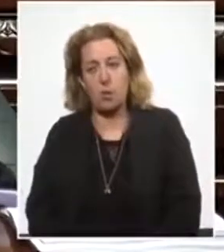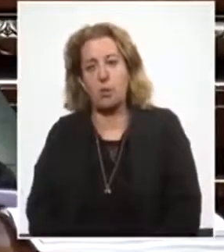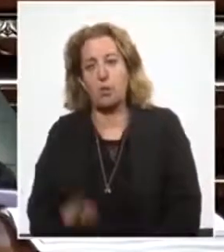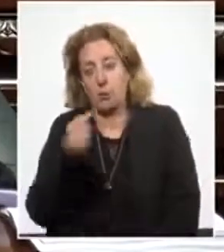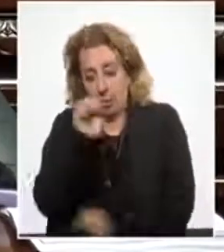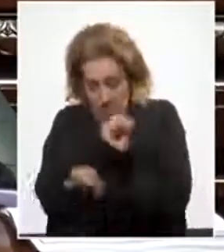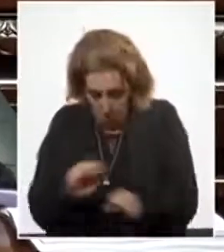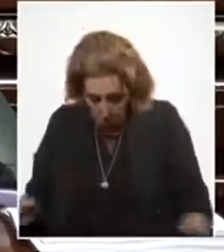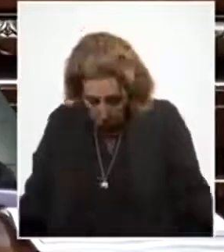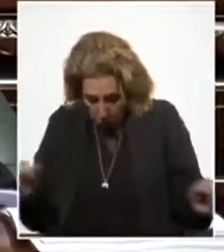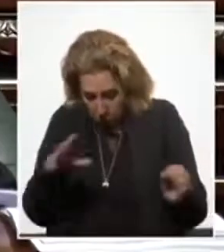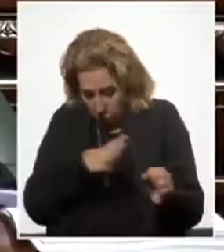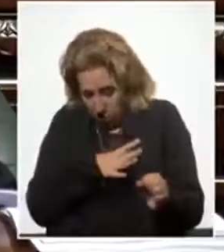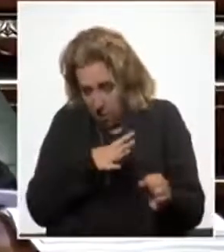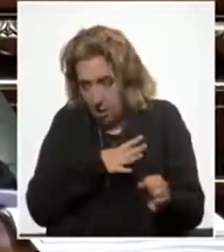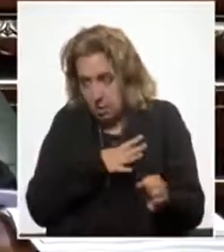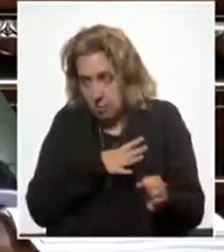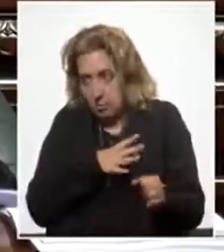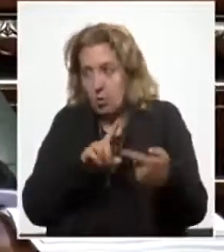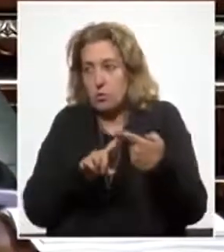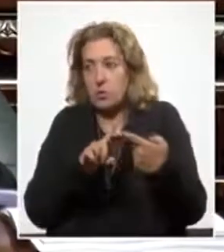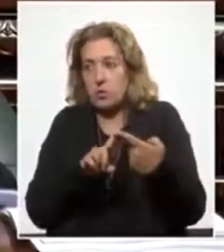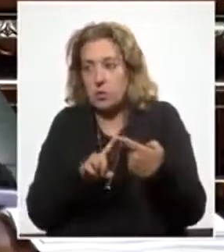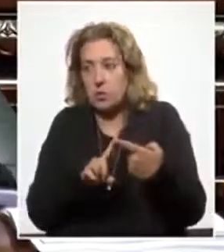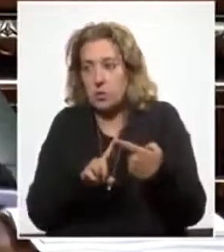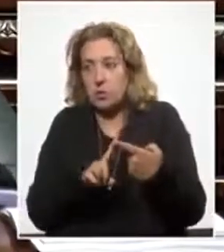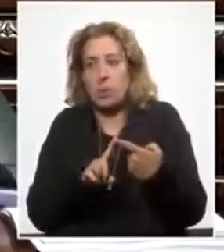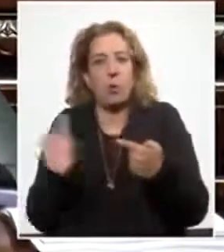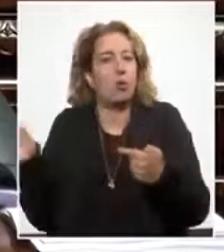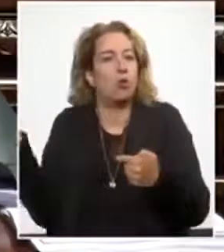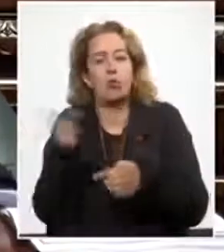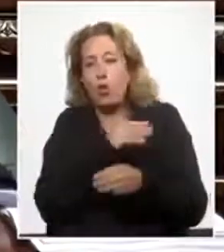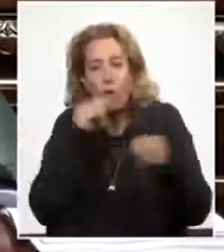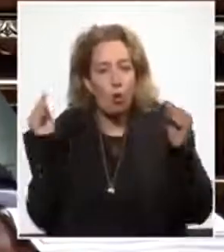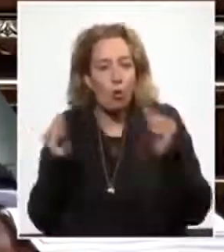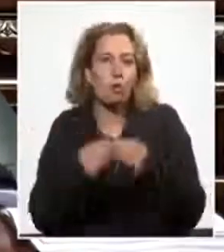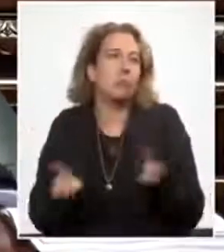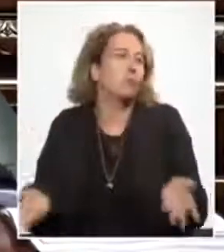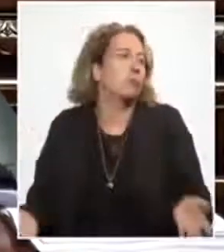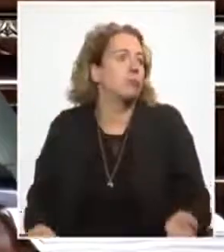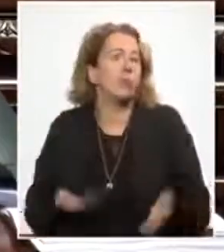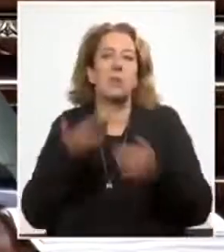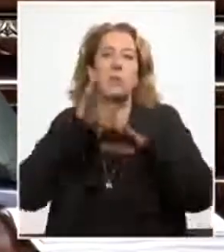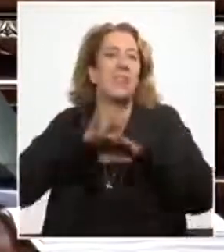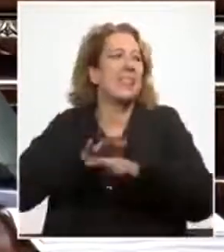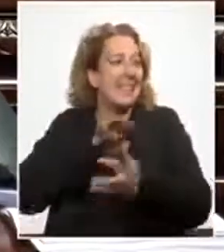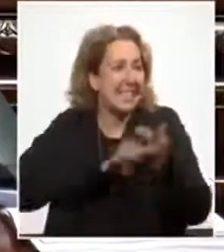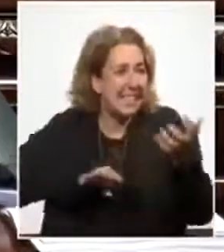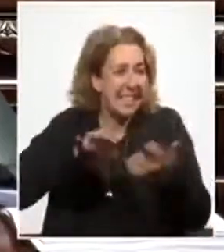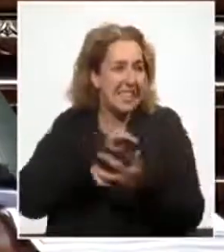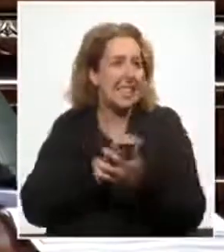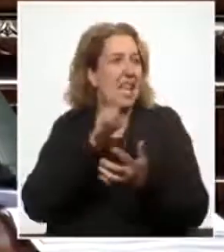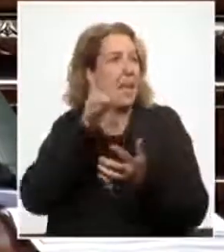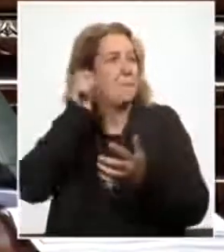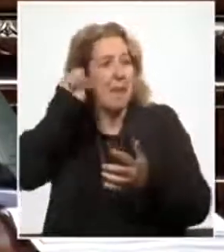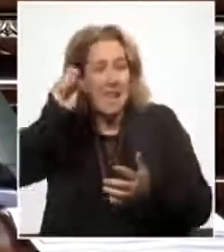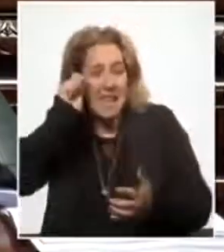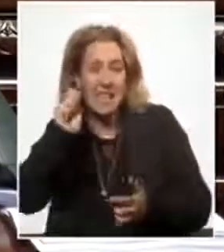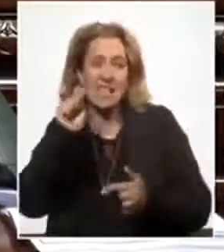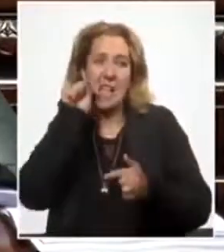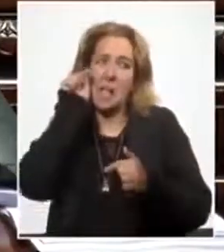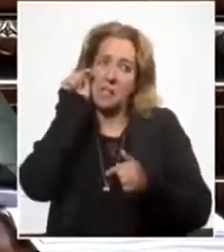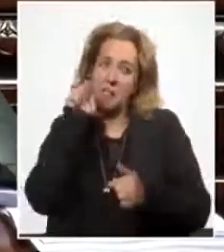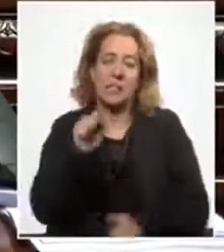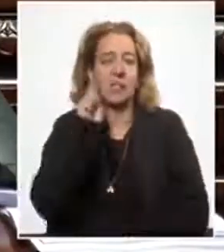podemos tener un consenso, que salimos todos juntos, es hora de estar, cuando hay crisis, cuando hay emergencia, es cuando